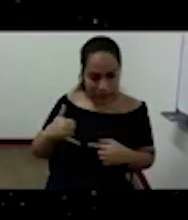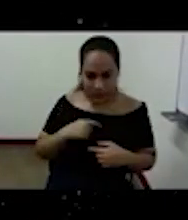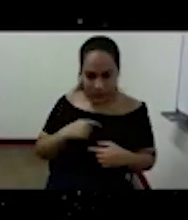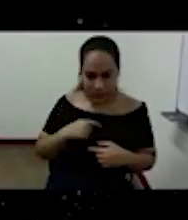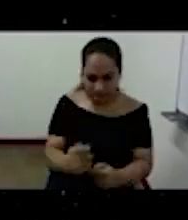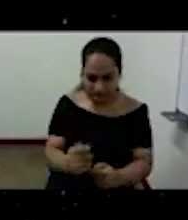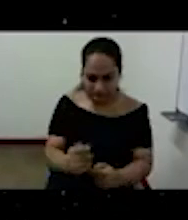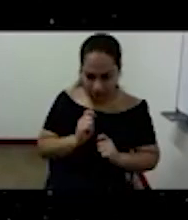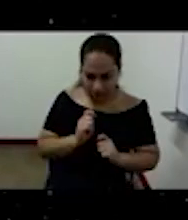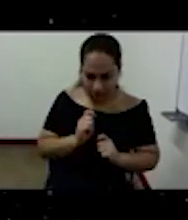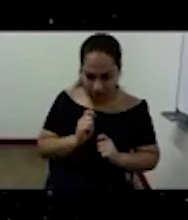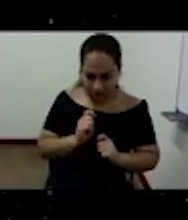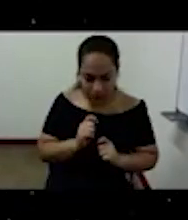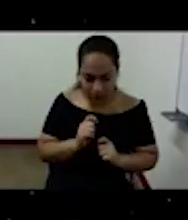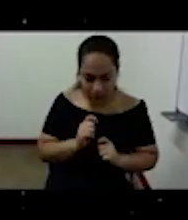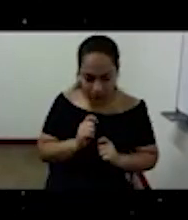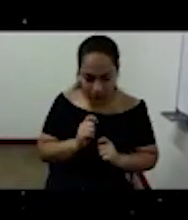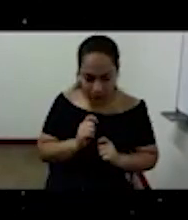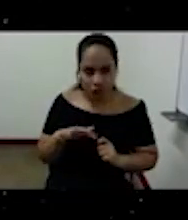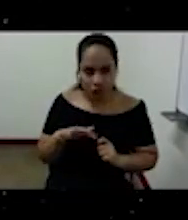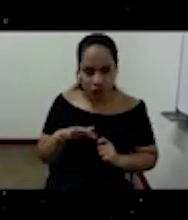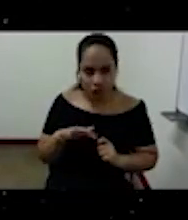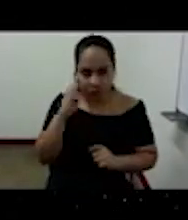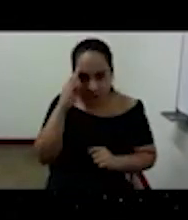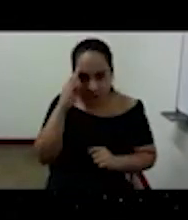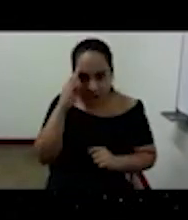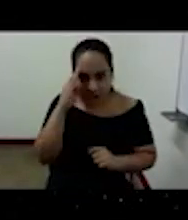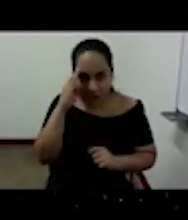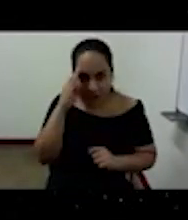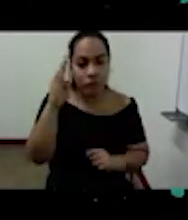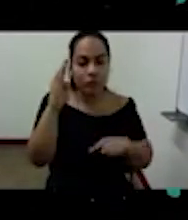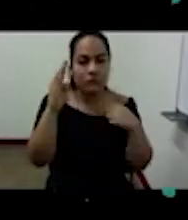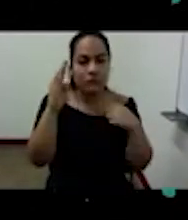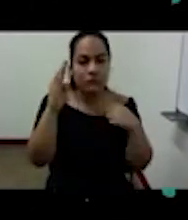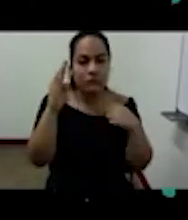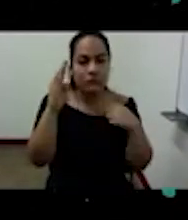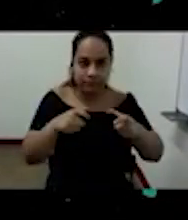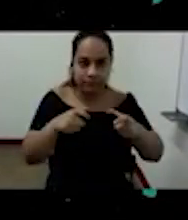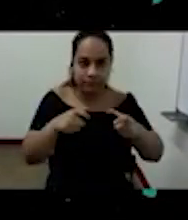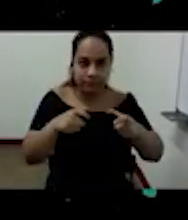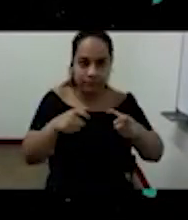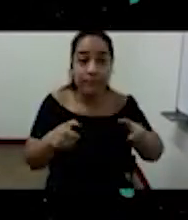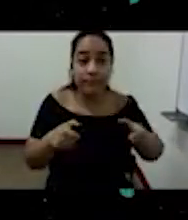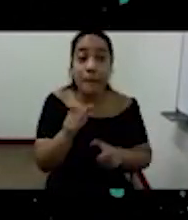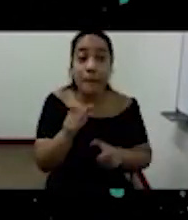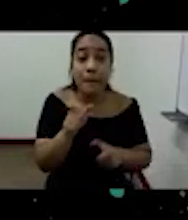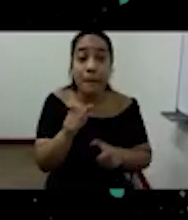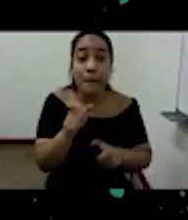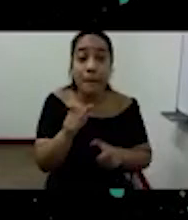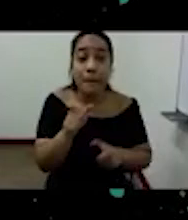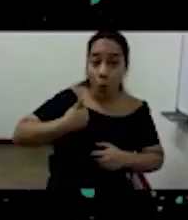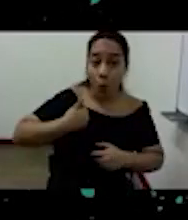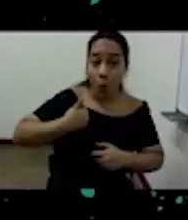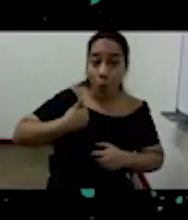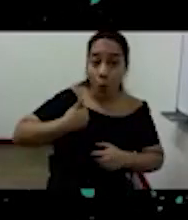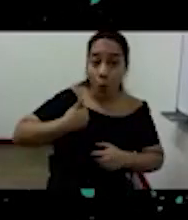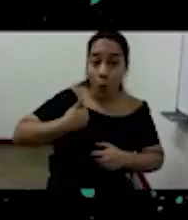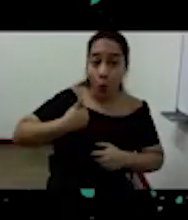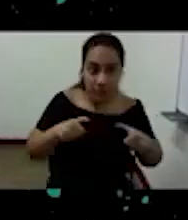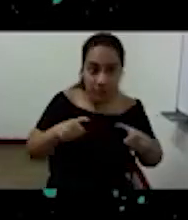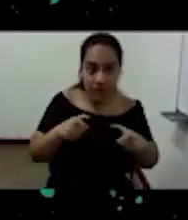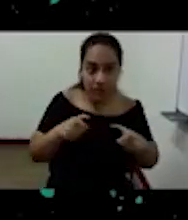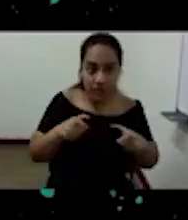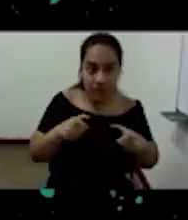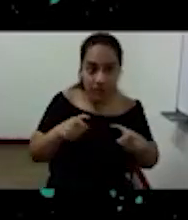a un futuro de expansión son jóvenes que temen que